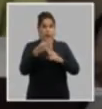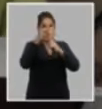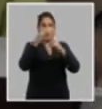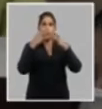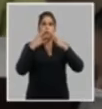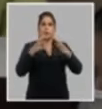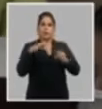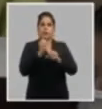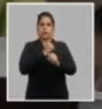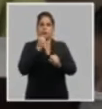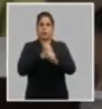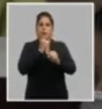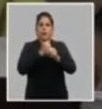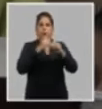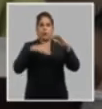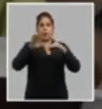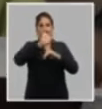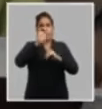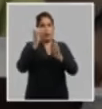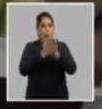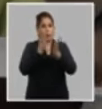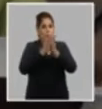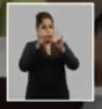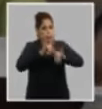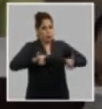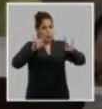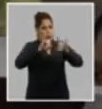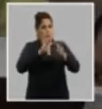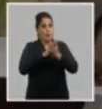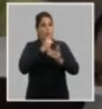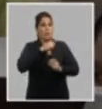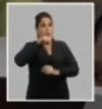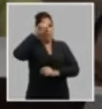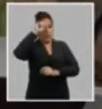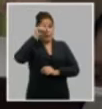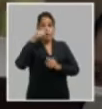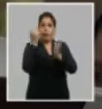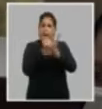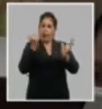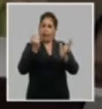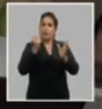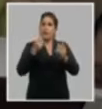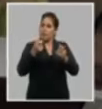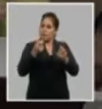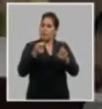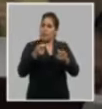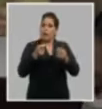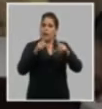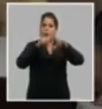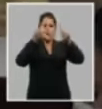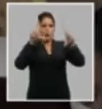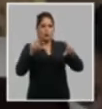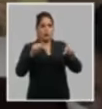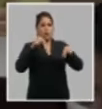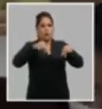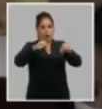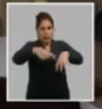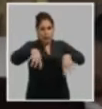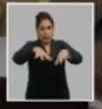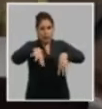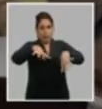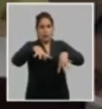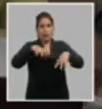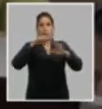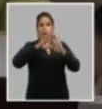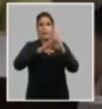que también se ha venido trabajando por el ministerio de educación superior y el mes y es en garantizar la adecuada conceptualización y actualización